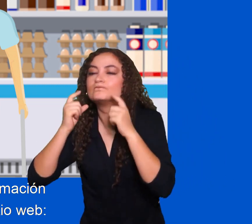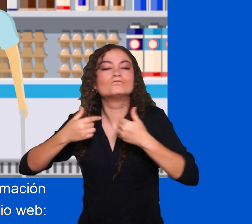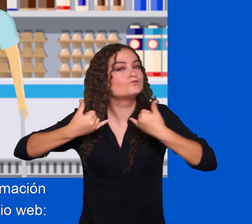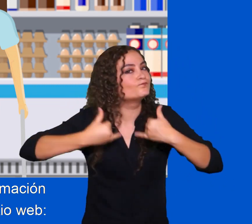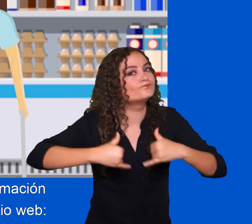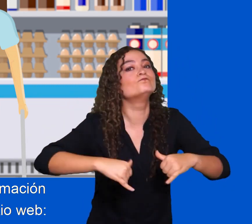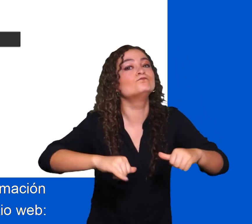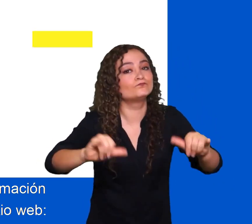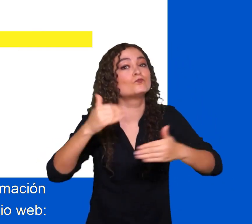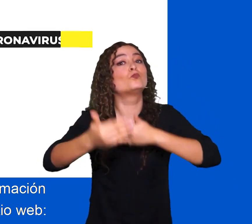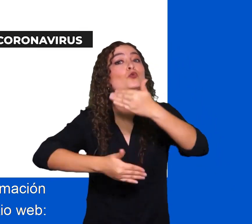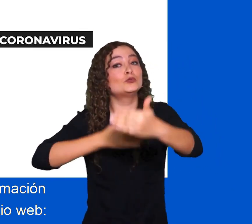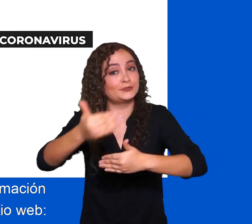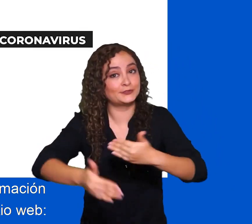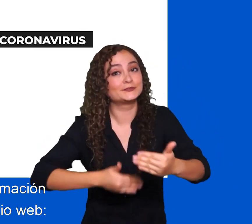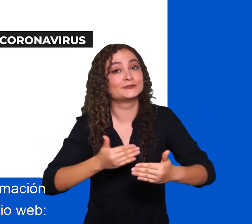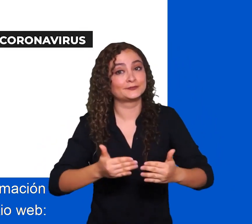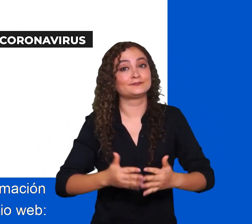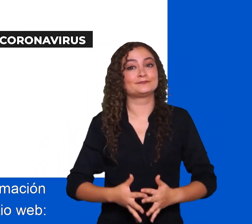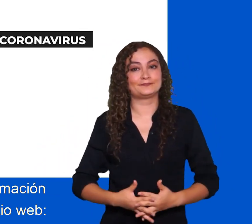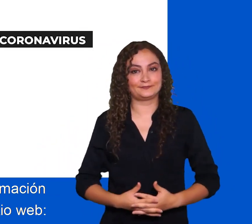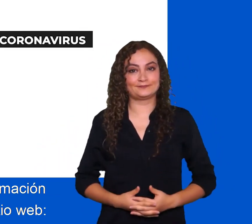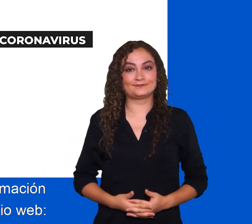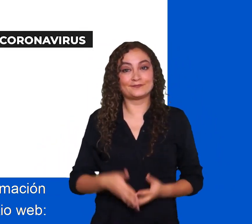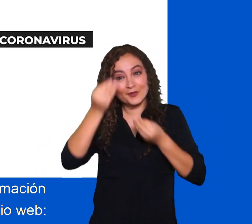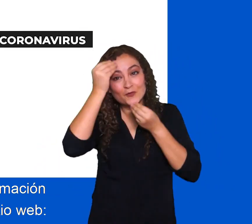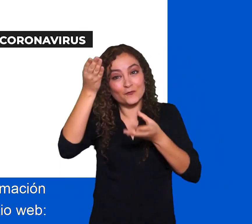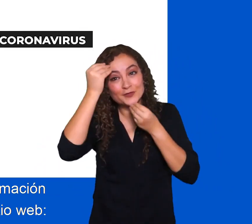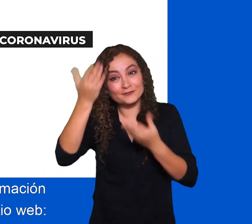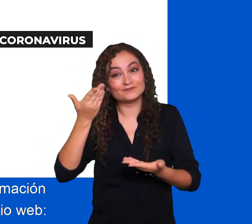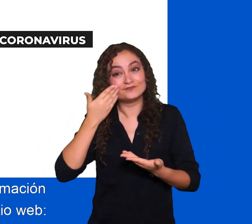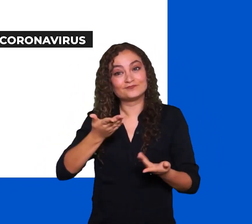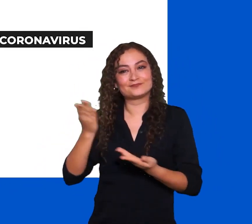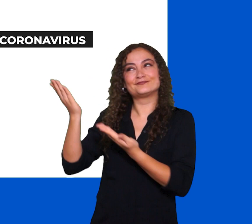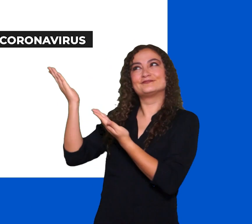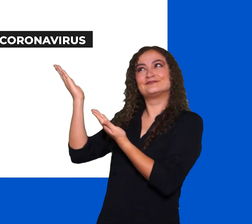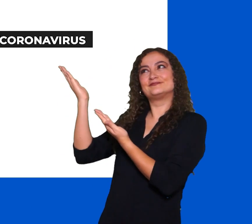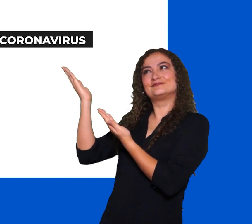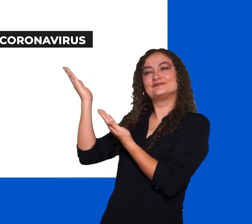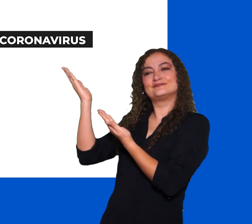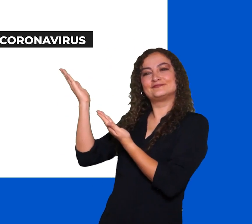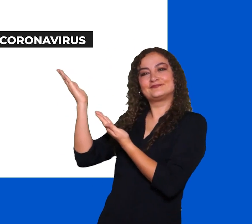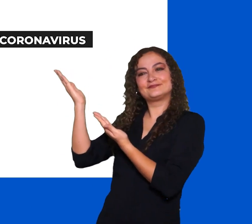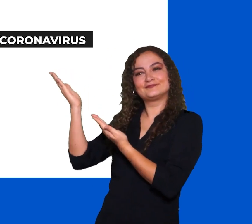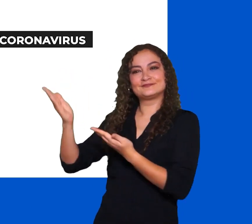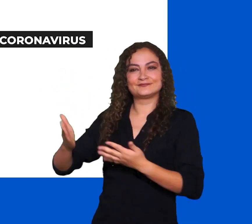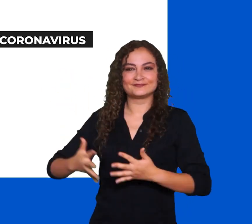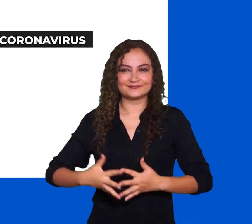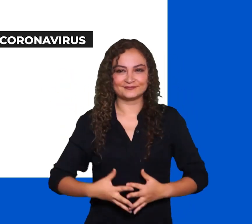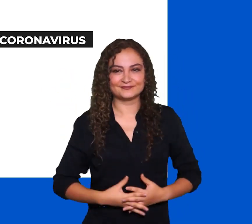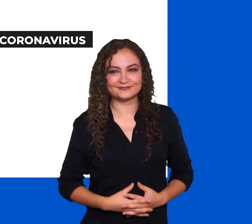color del semáforo. Para más información acerca de este tema, visita nuestro sitio web www